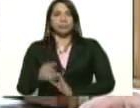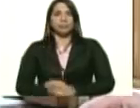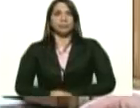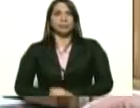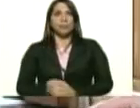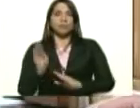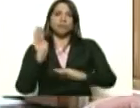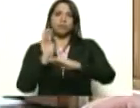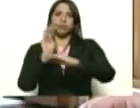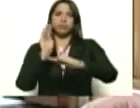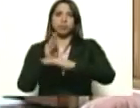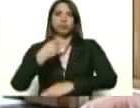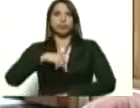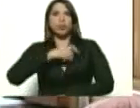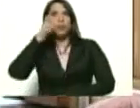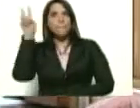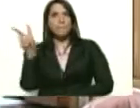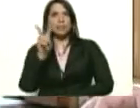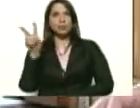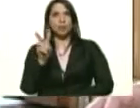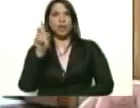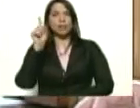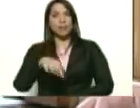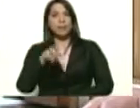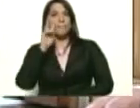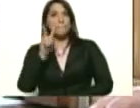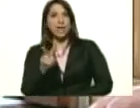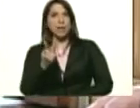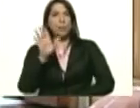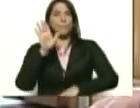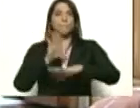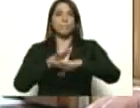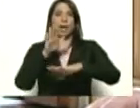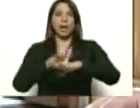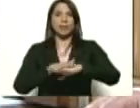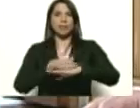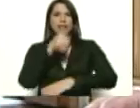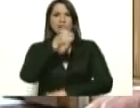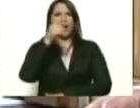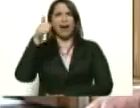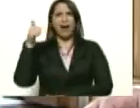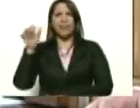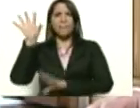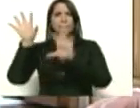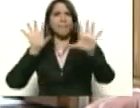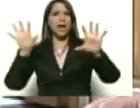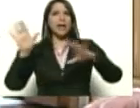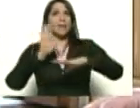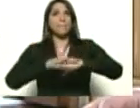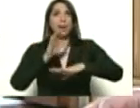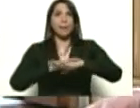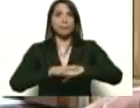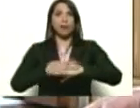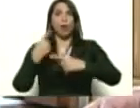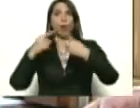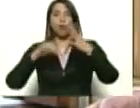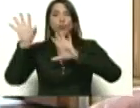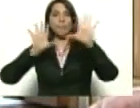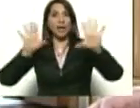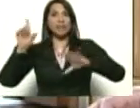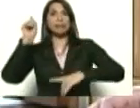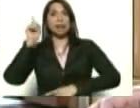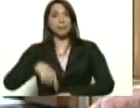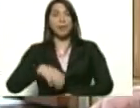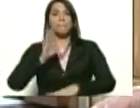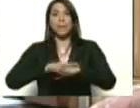protegiendo a nuestra Venezuela, pero vemos también lo que ocurre en cada país porque lo que le ocurre al vecino también nos va a ocurrir a nosotros.